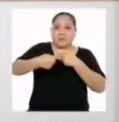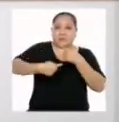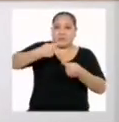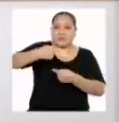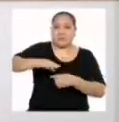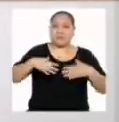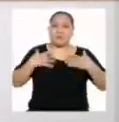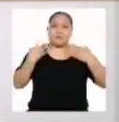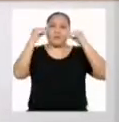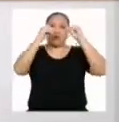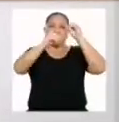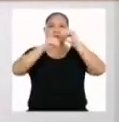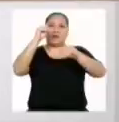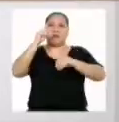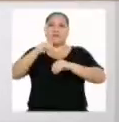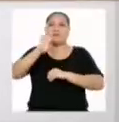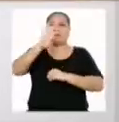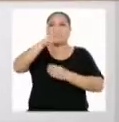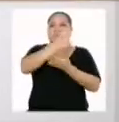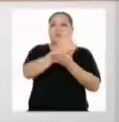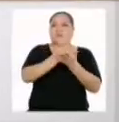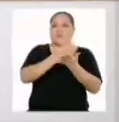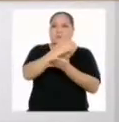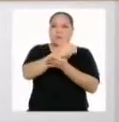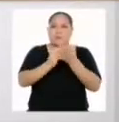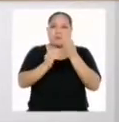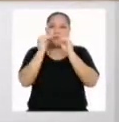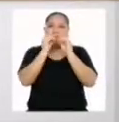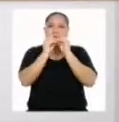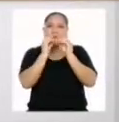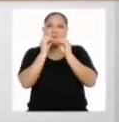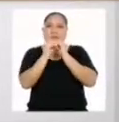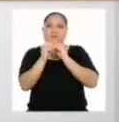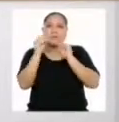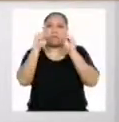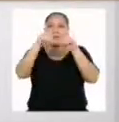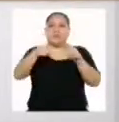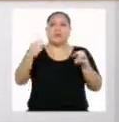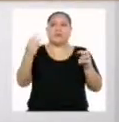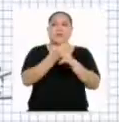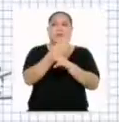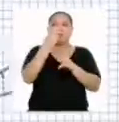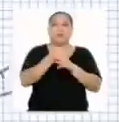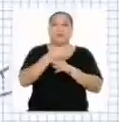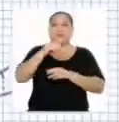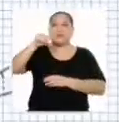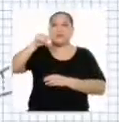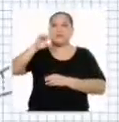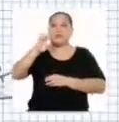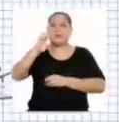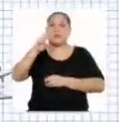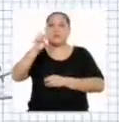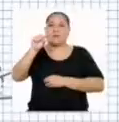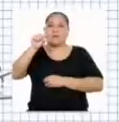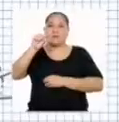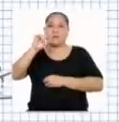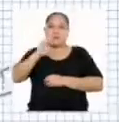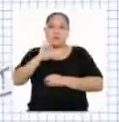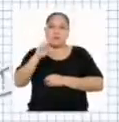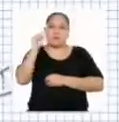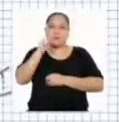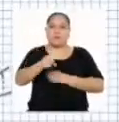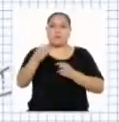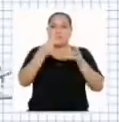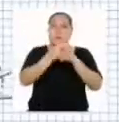podamos aplicar las cuatro fases de la resolución de problemas propuestas por el matemático George Polia. Polia fue un matemático